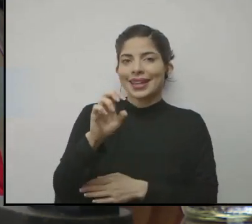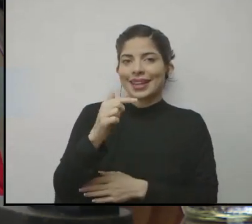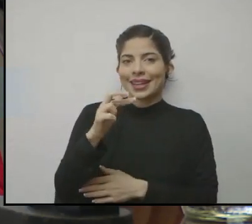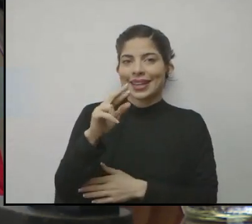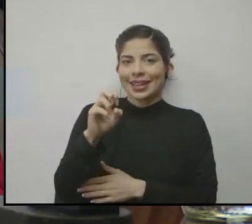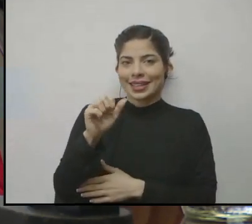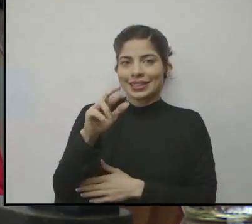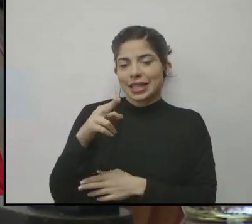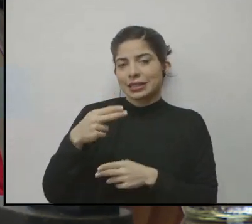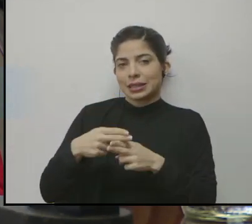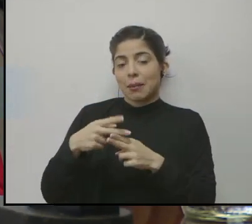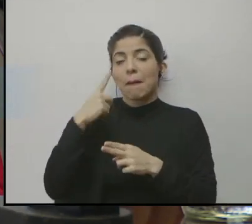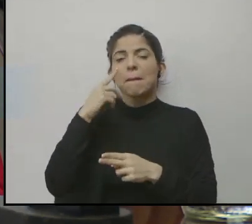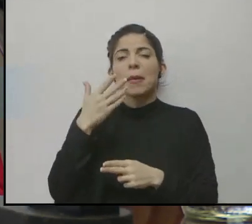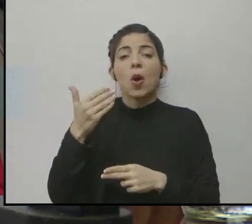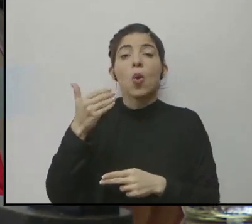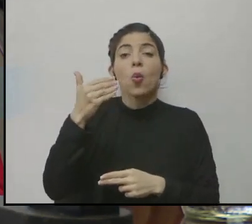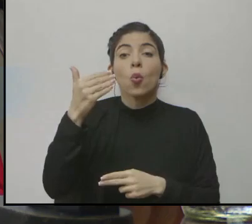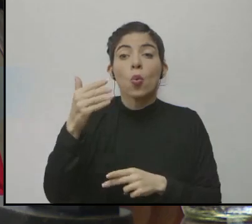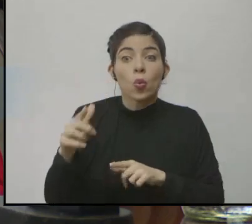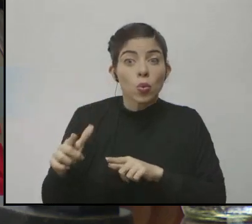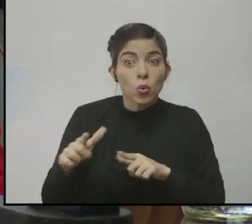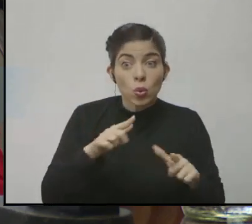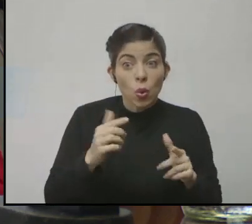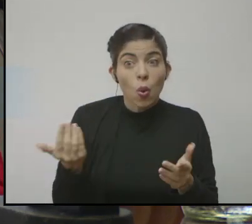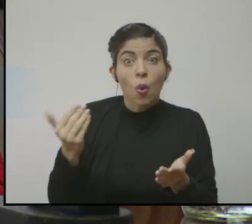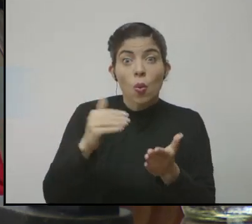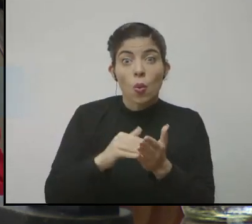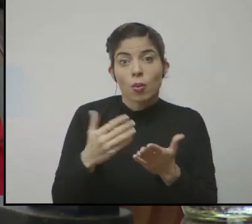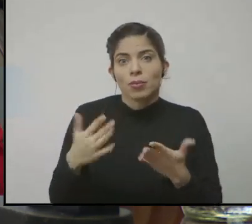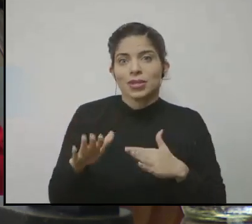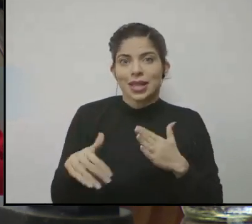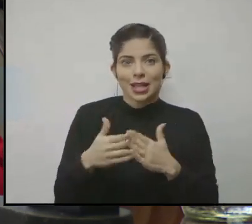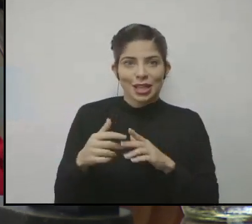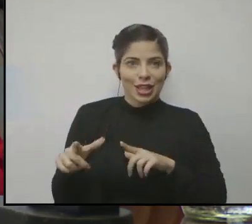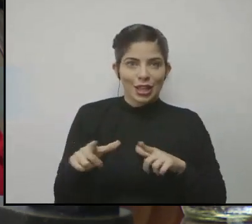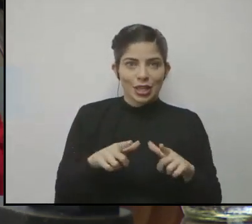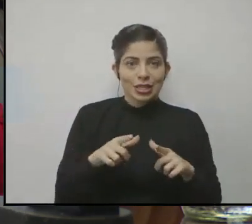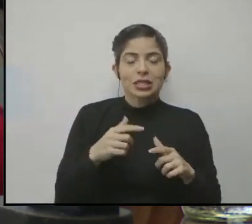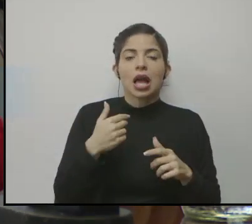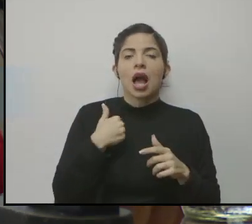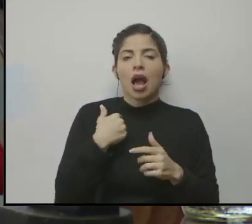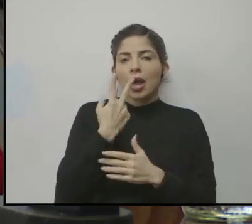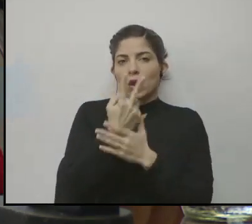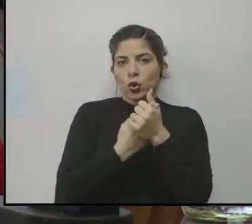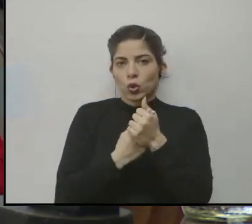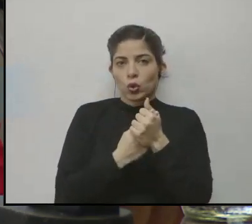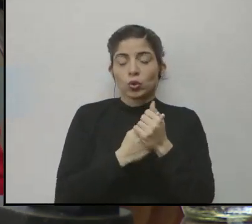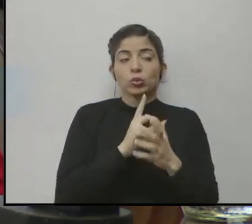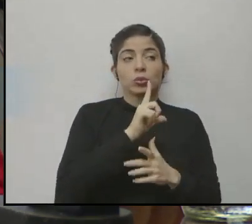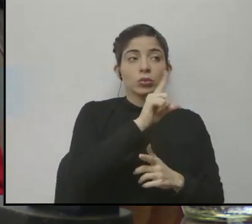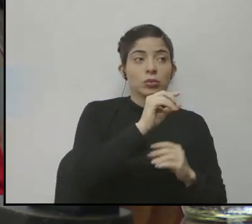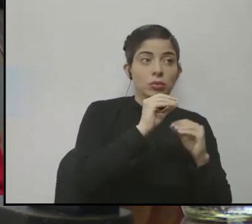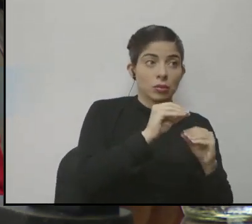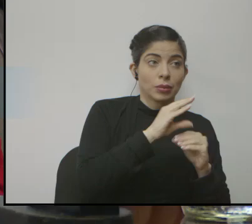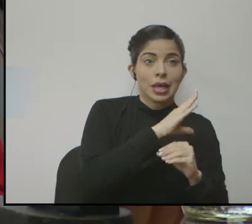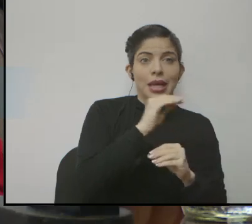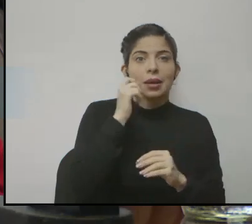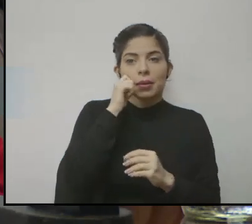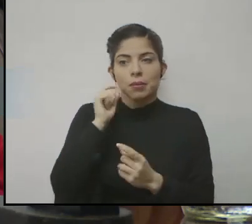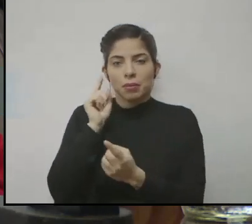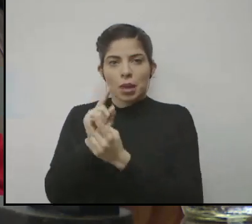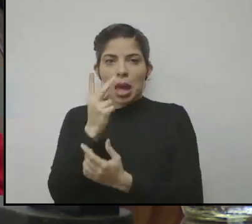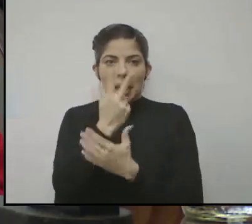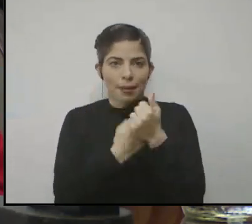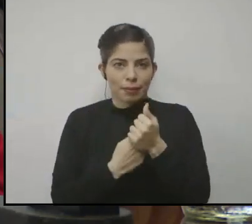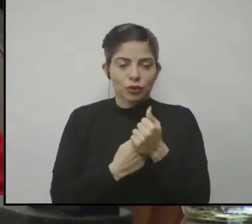listo para cuando podamos iniciar esa presencialidad, siempre combinando la presencialidad con la educación a distancia, que eso es muy importante,